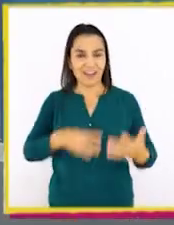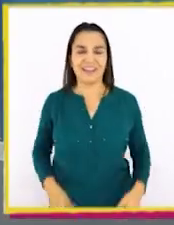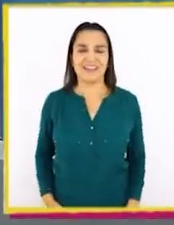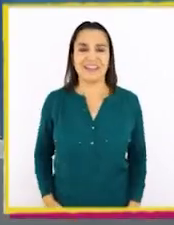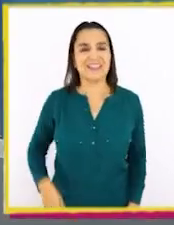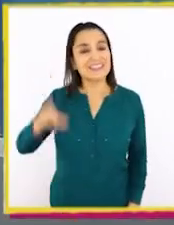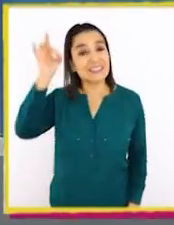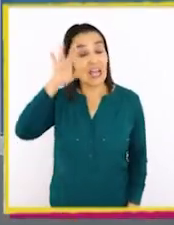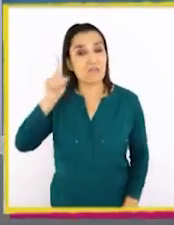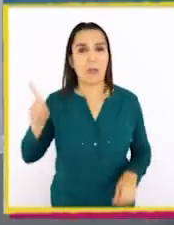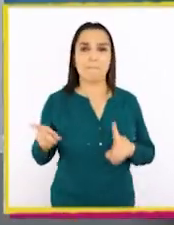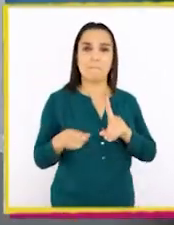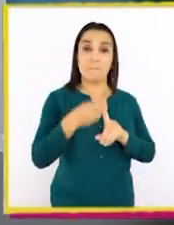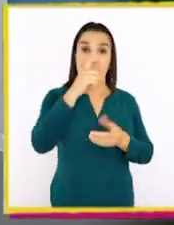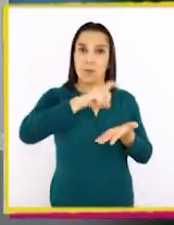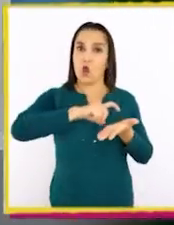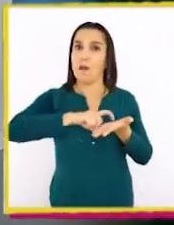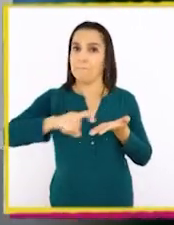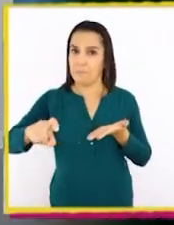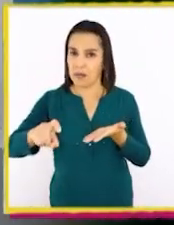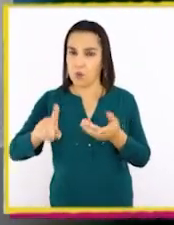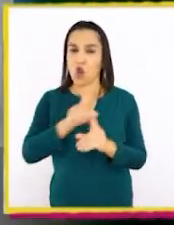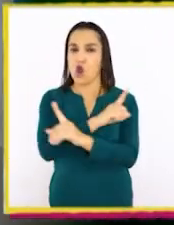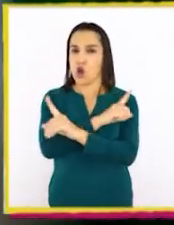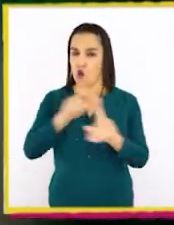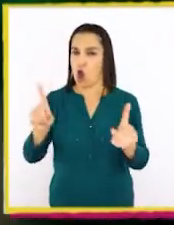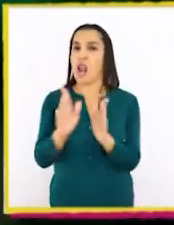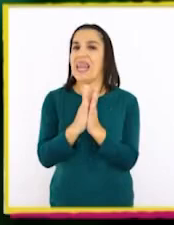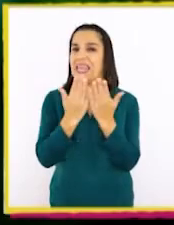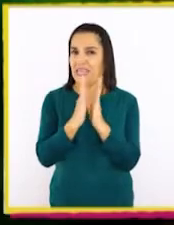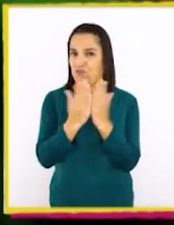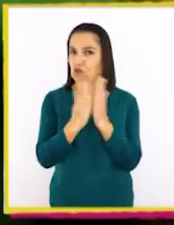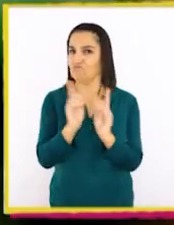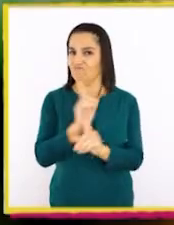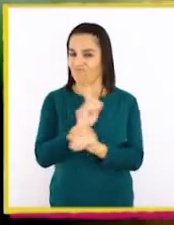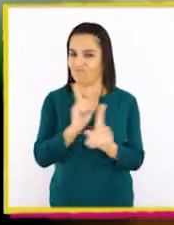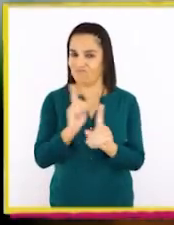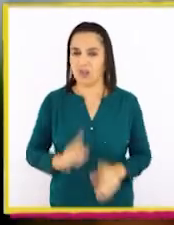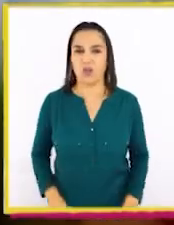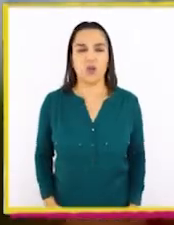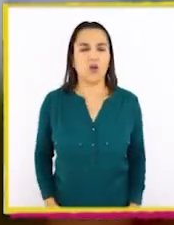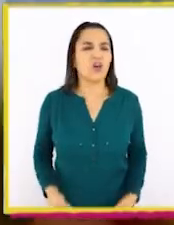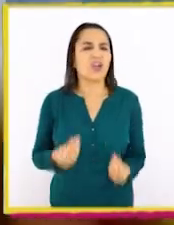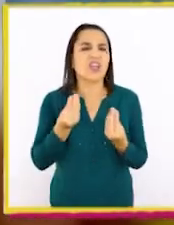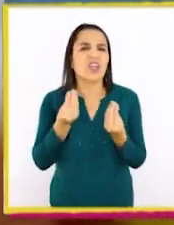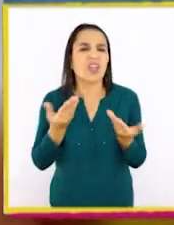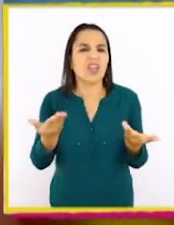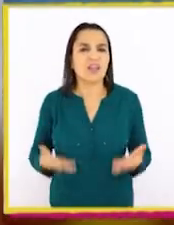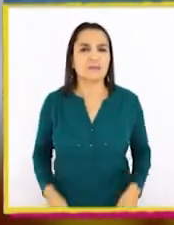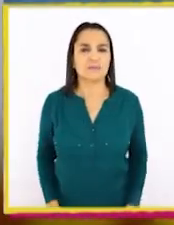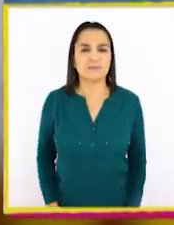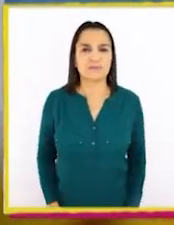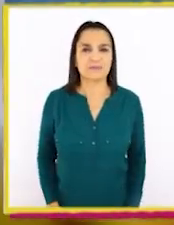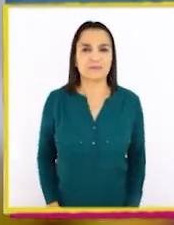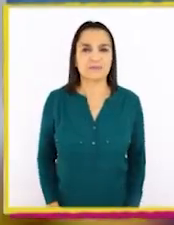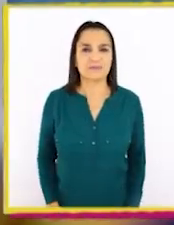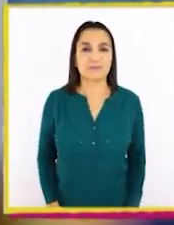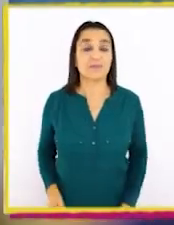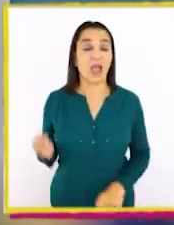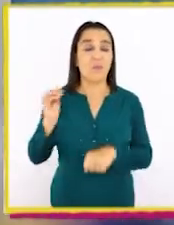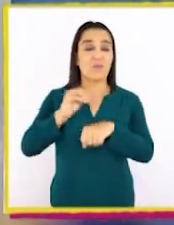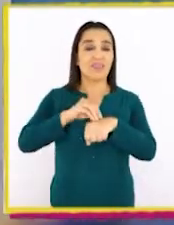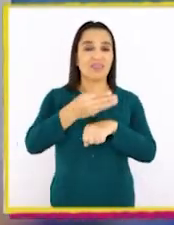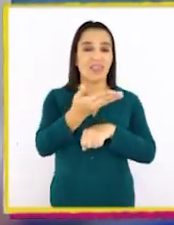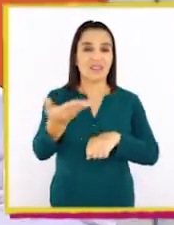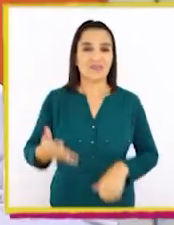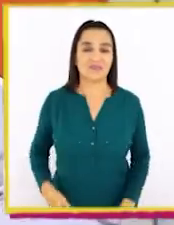¿Y sabían que lo primero que se imprimió no fue un libro? ¿Qué creen que fue? ¿Les doy una